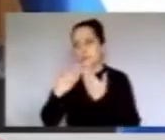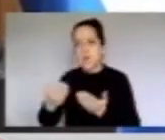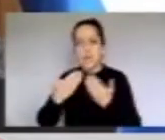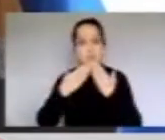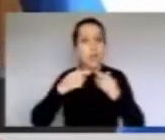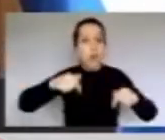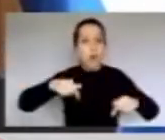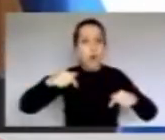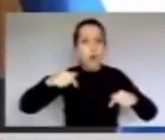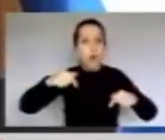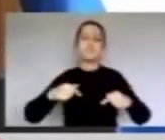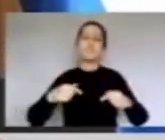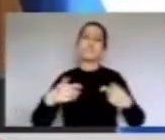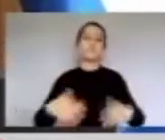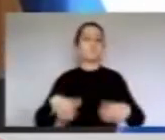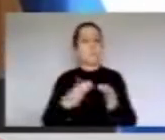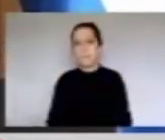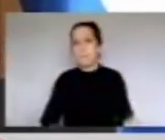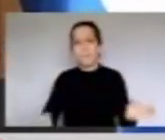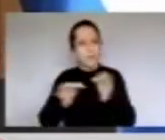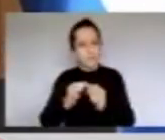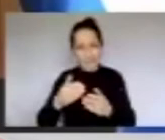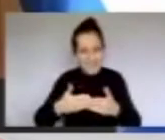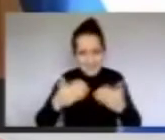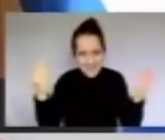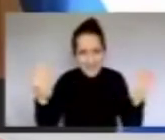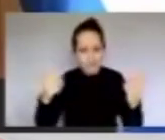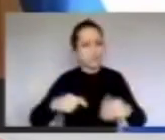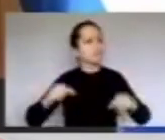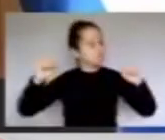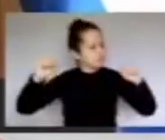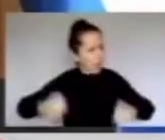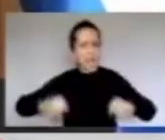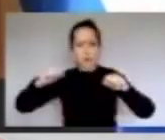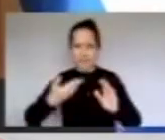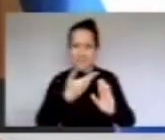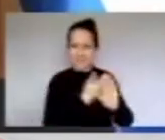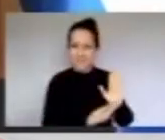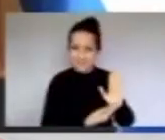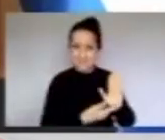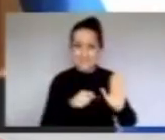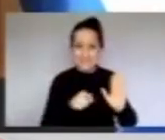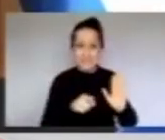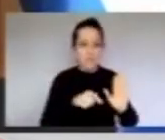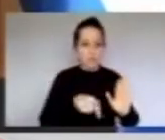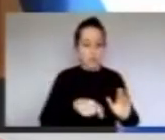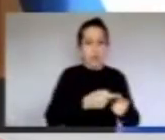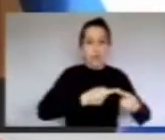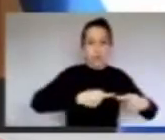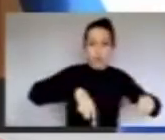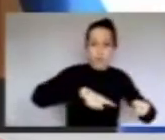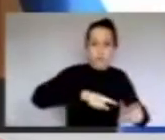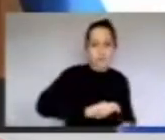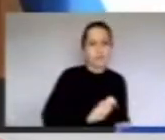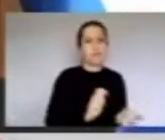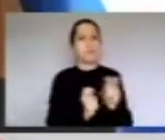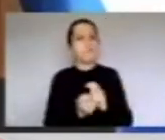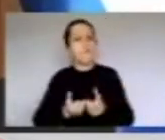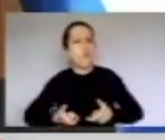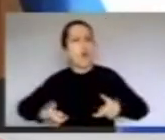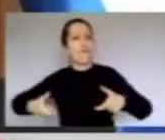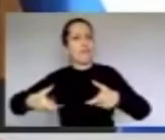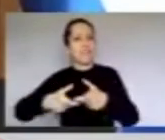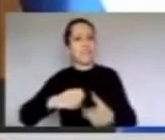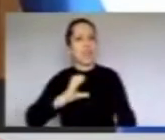histórico, en donde constituimos esta Conferencia de Cooperación Sur-Sur, que yo me atrevo a decir que nos va a ofrecer la